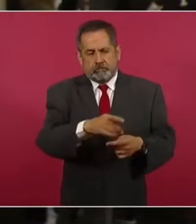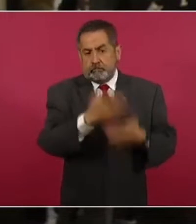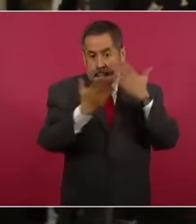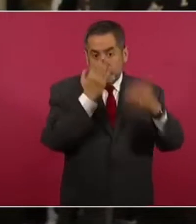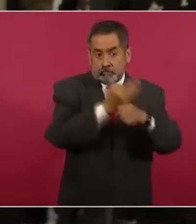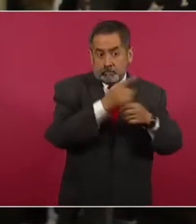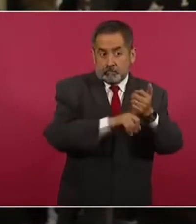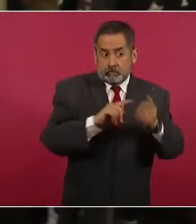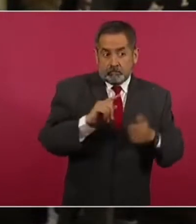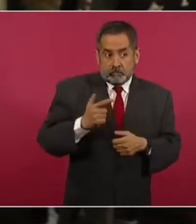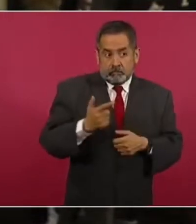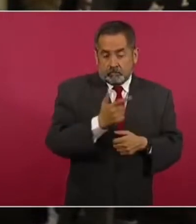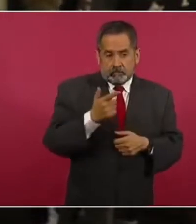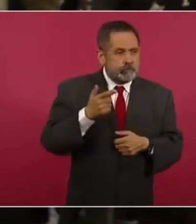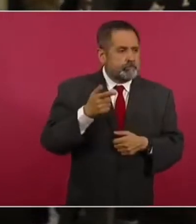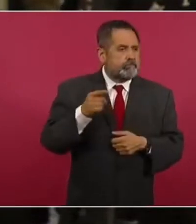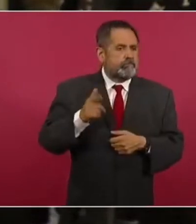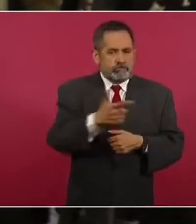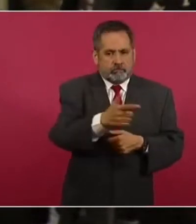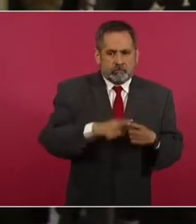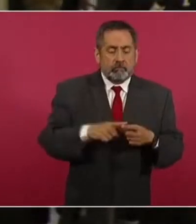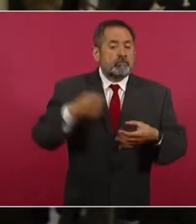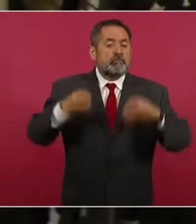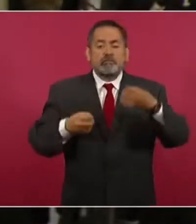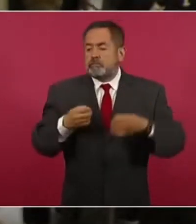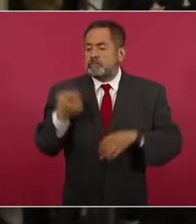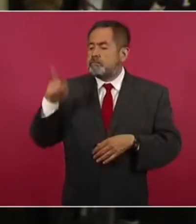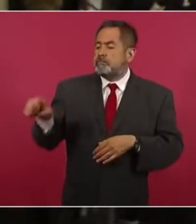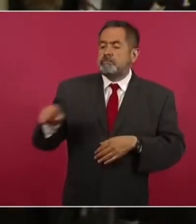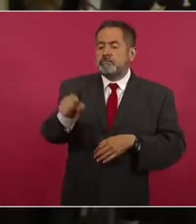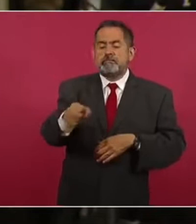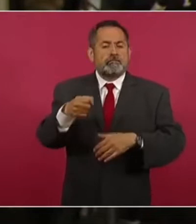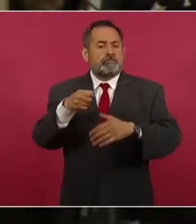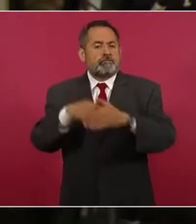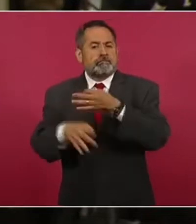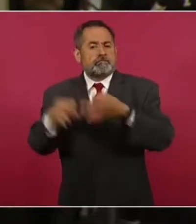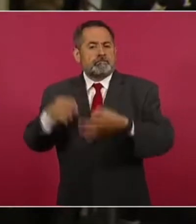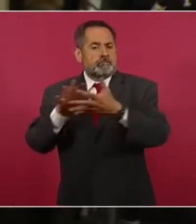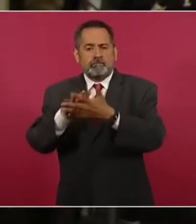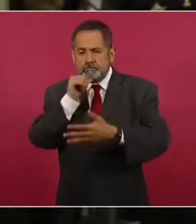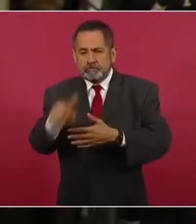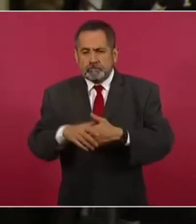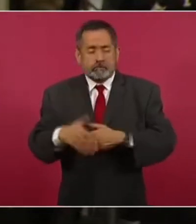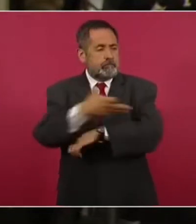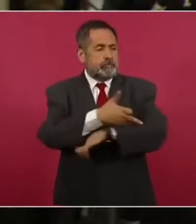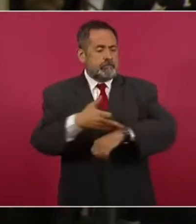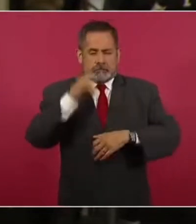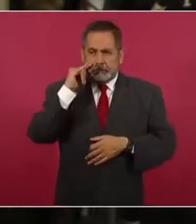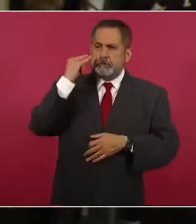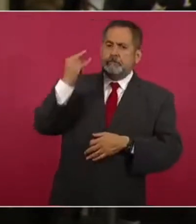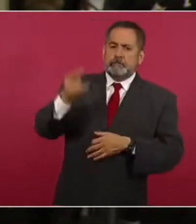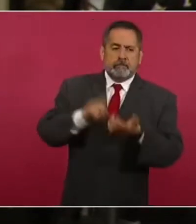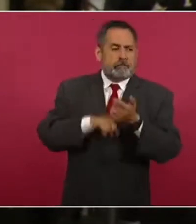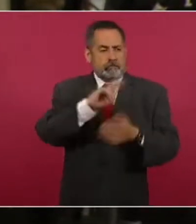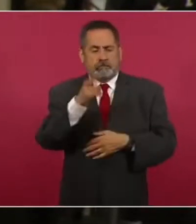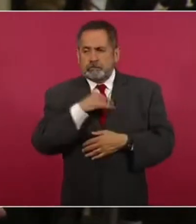Primero, pues el juez determina el auto de no vinculación al proceso, por lo cual hay indignación por parte de la familia, la propia universidad ya se ha